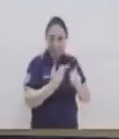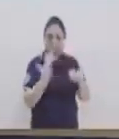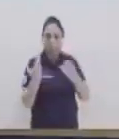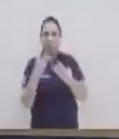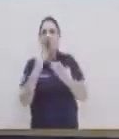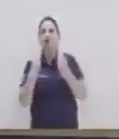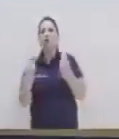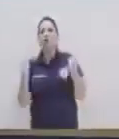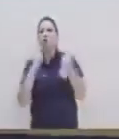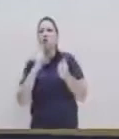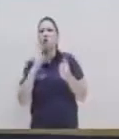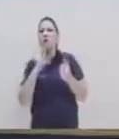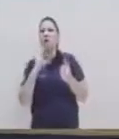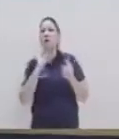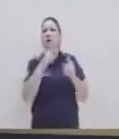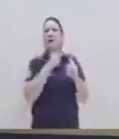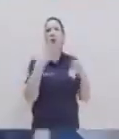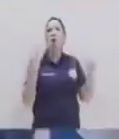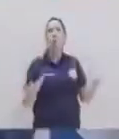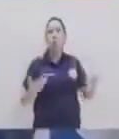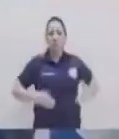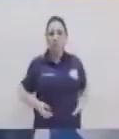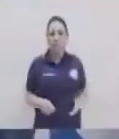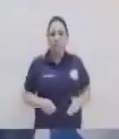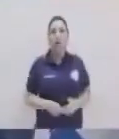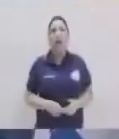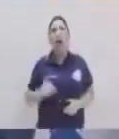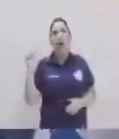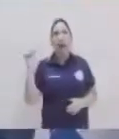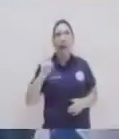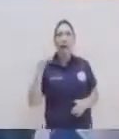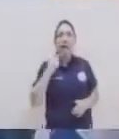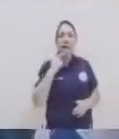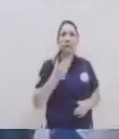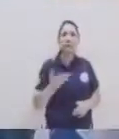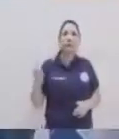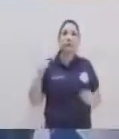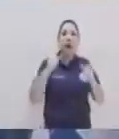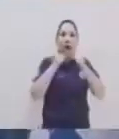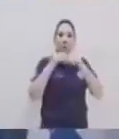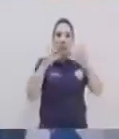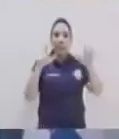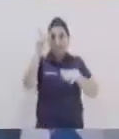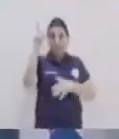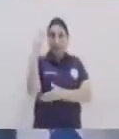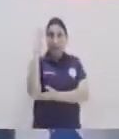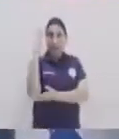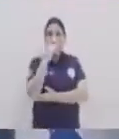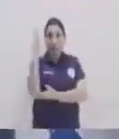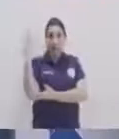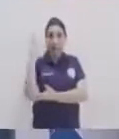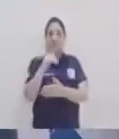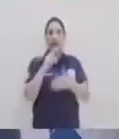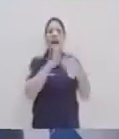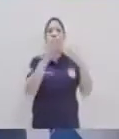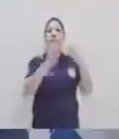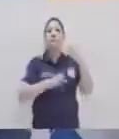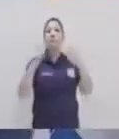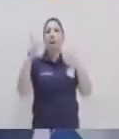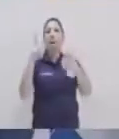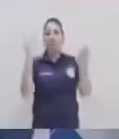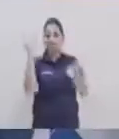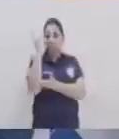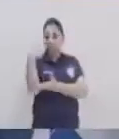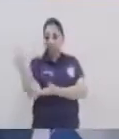le podrías encontrar a esta causa? Bueno, principalmente, pues a los animales que viven en ese sector, ¿verdad?